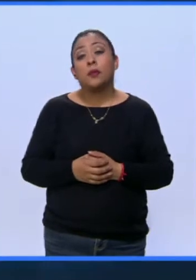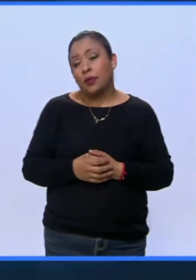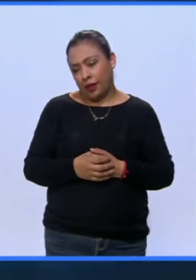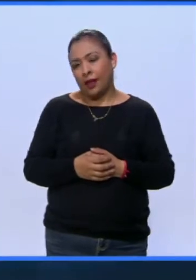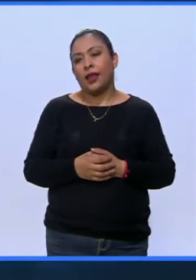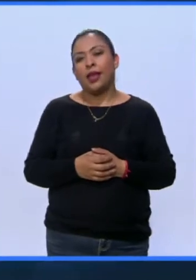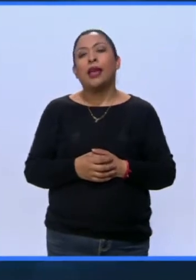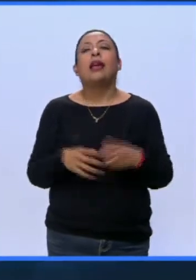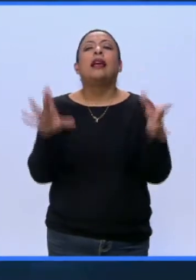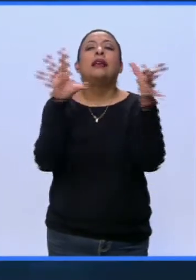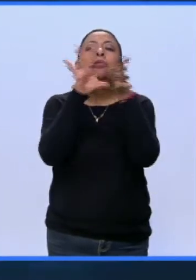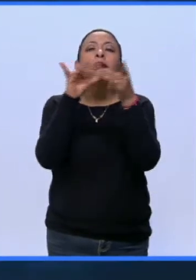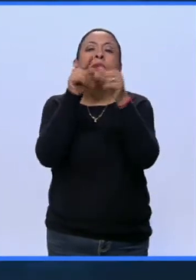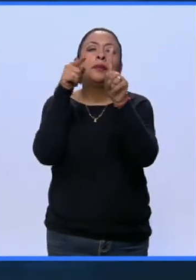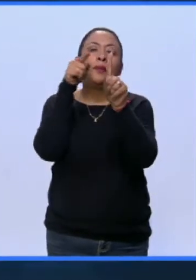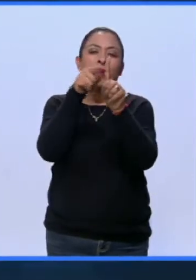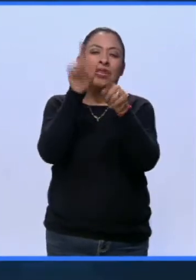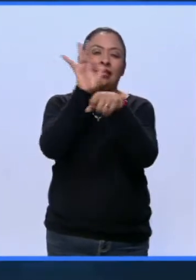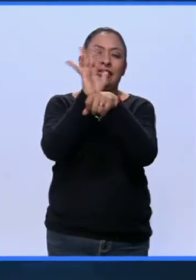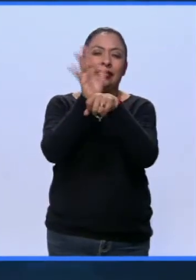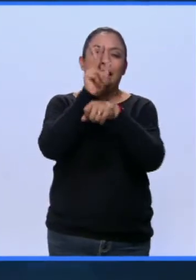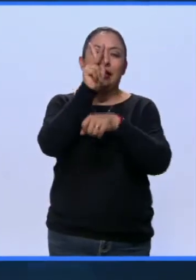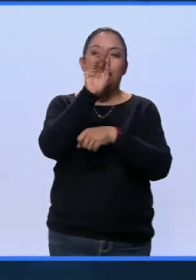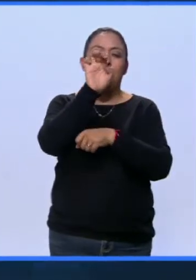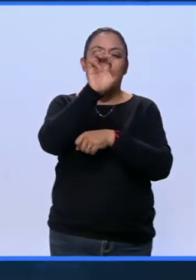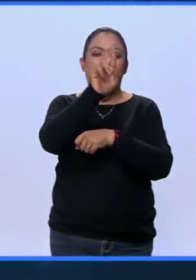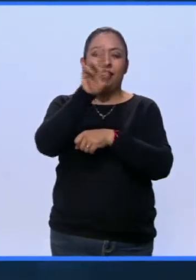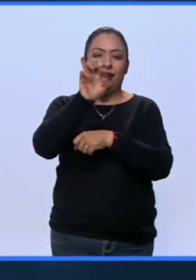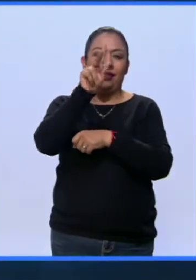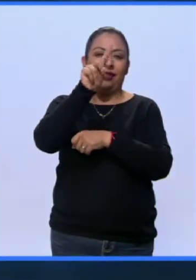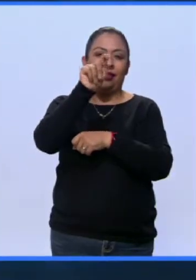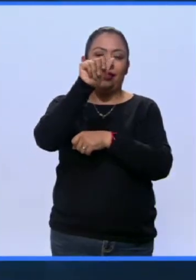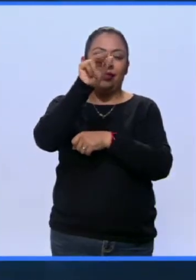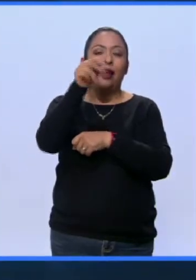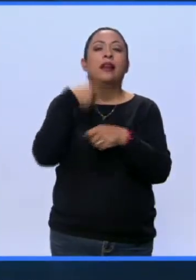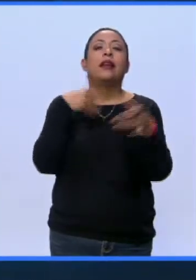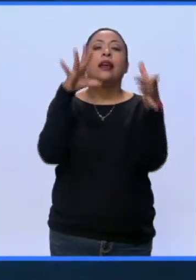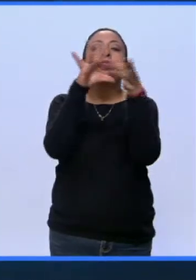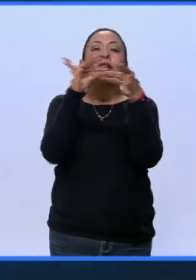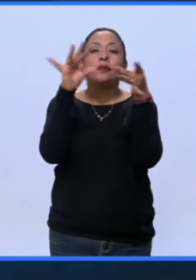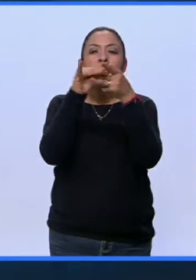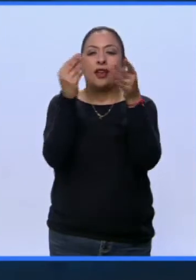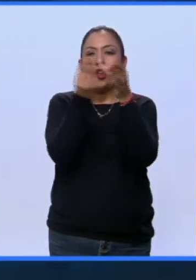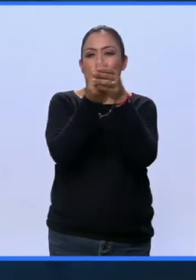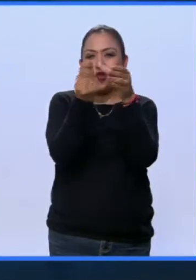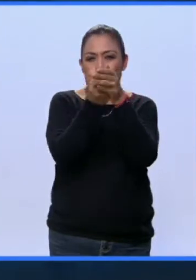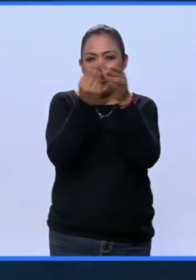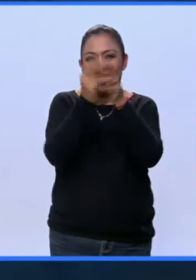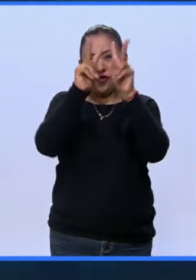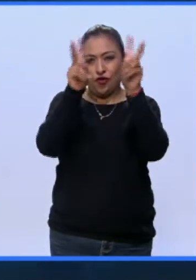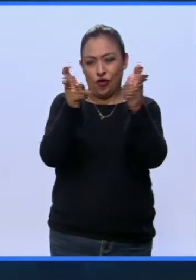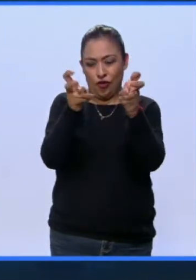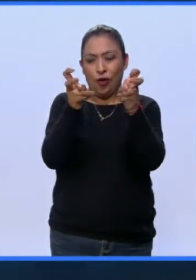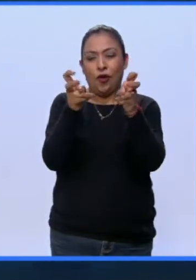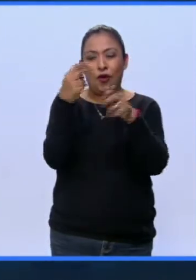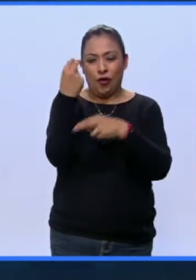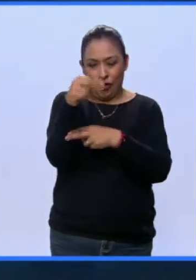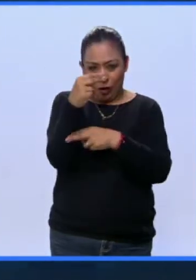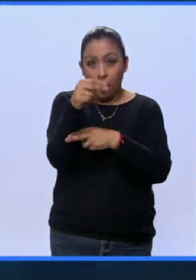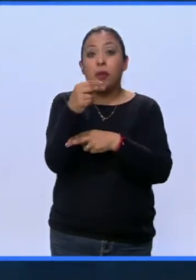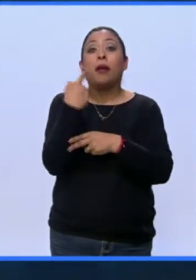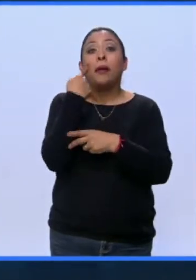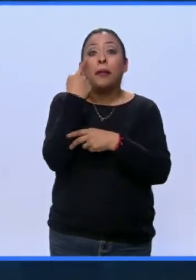Hablemos de cine. Pierre Tatarca está con nosotros para platicarnos acerca del curso que lleva este nombre y que nos va a permitir